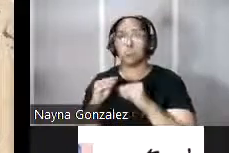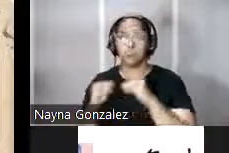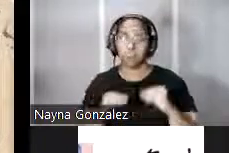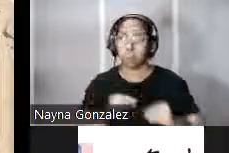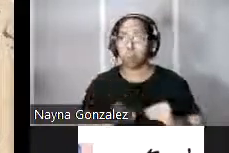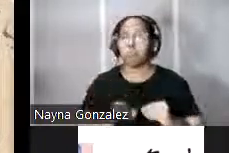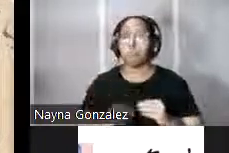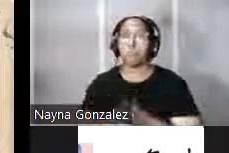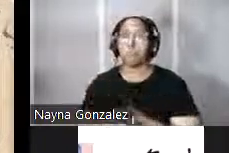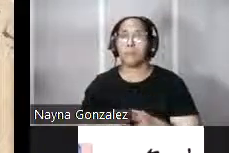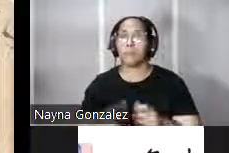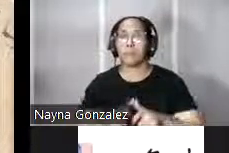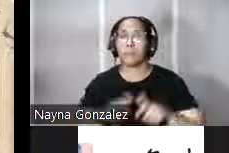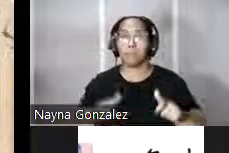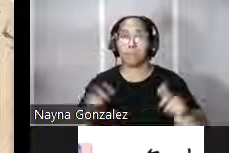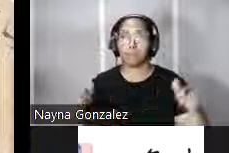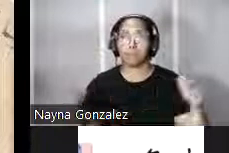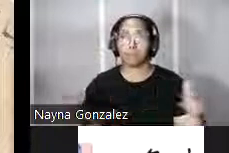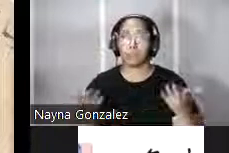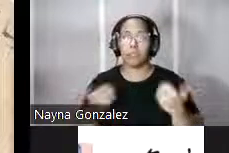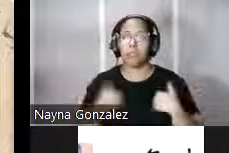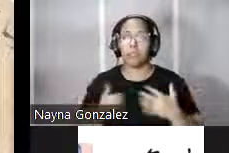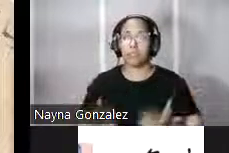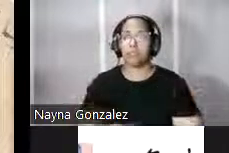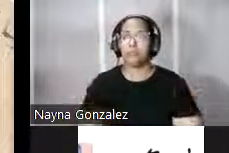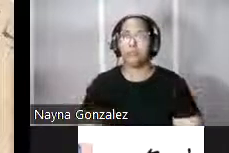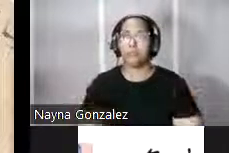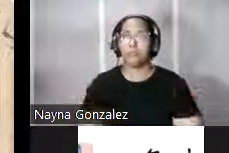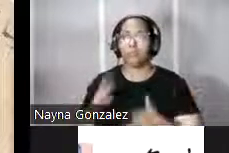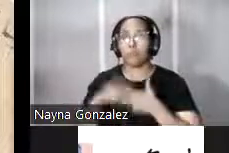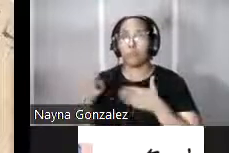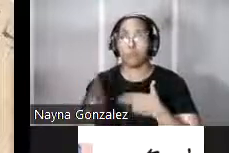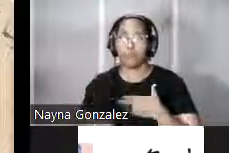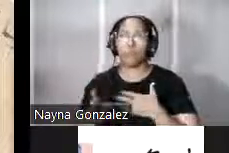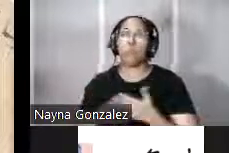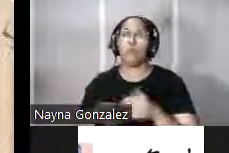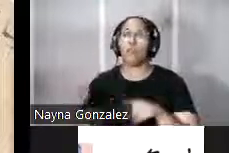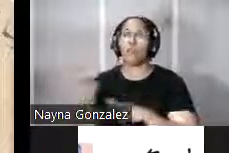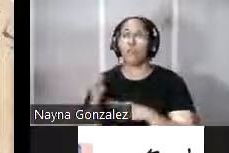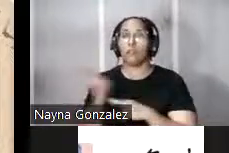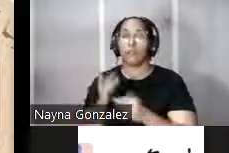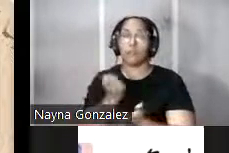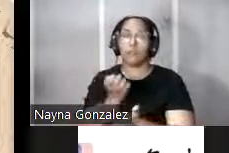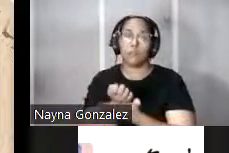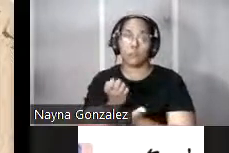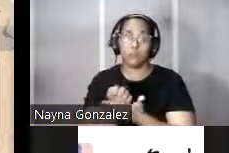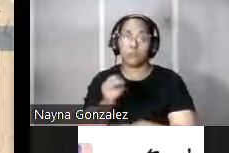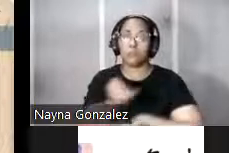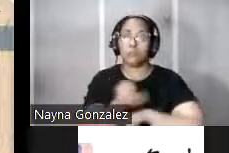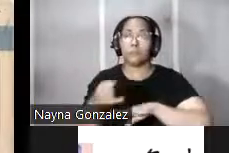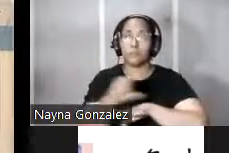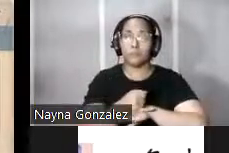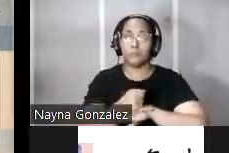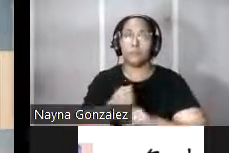ni ampliaciones en las existentes como consecuencia de la carencia de recursos económicos en la isla pero